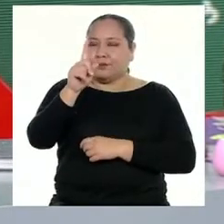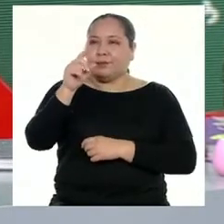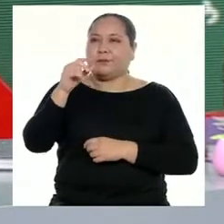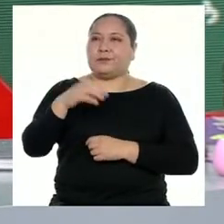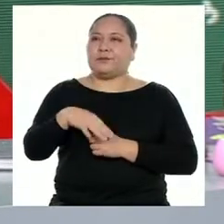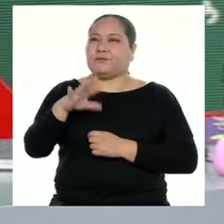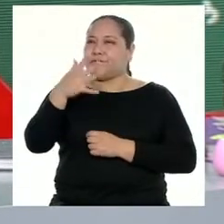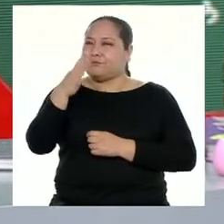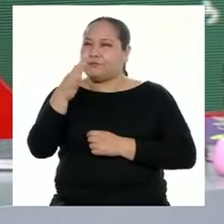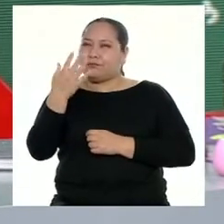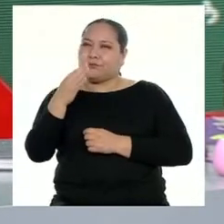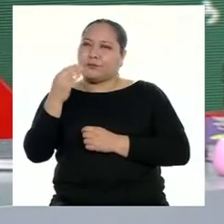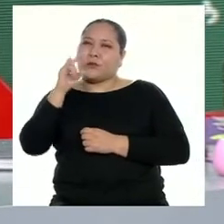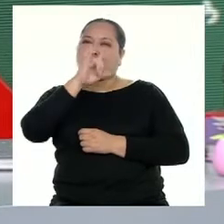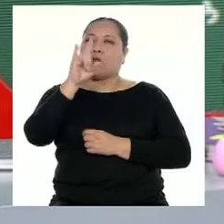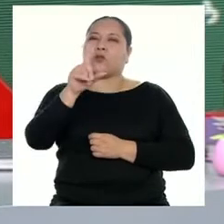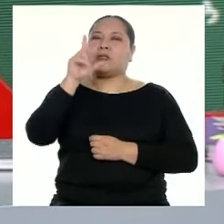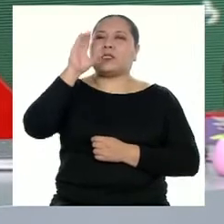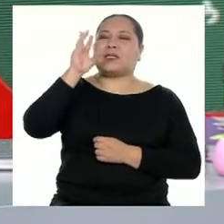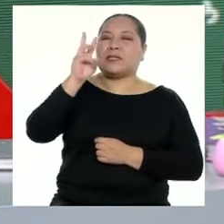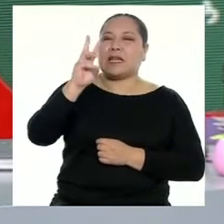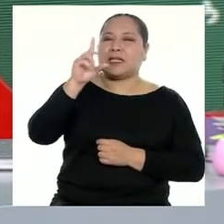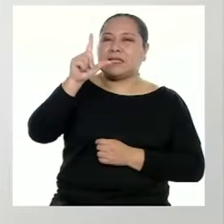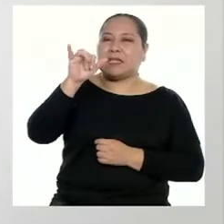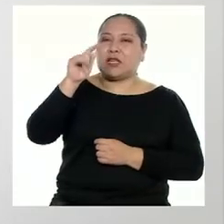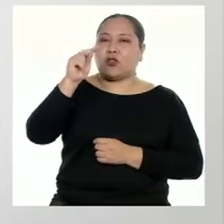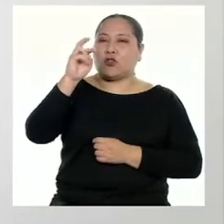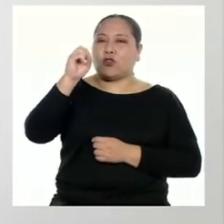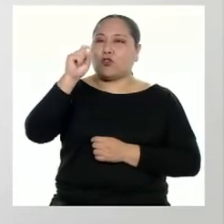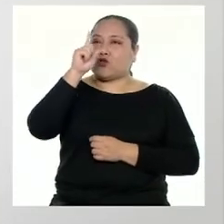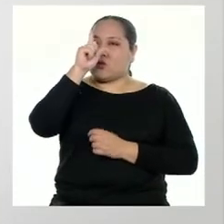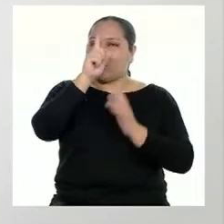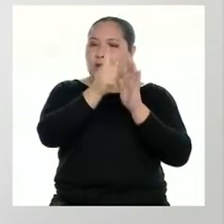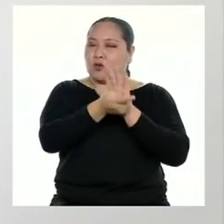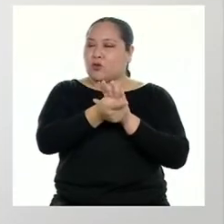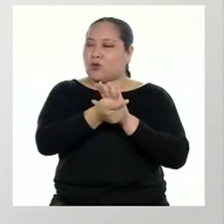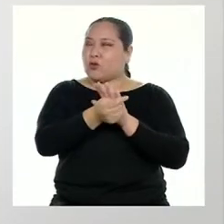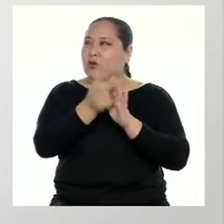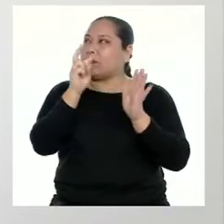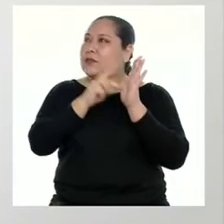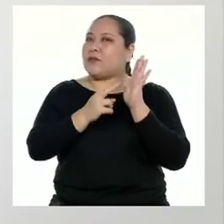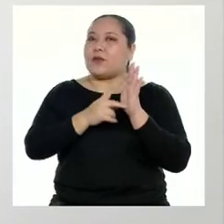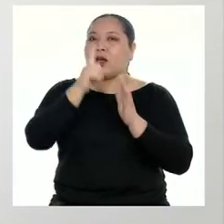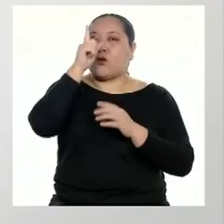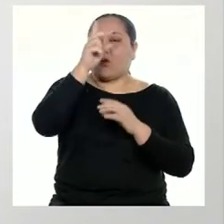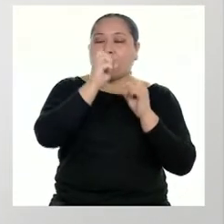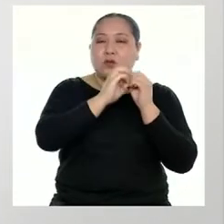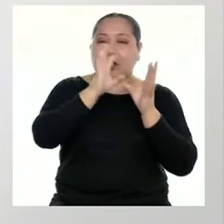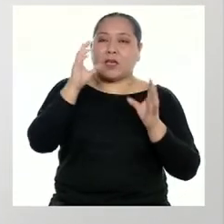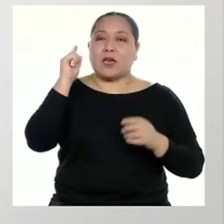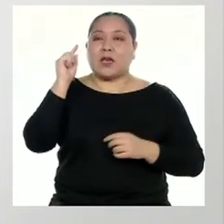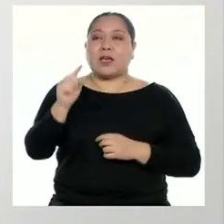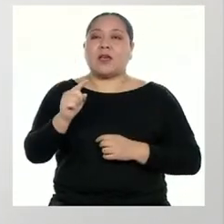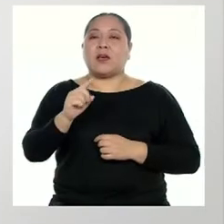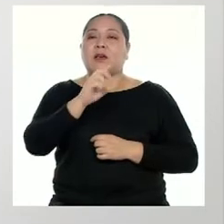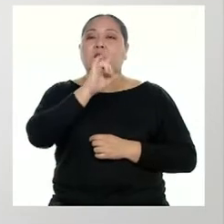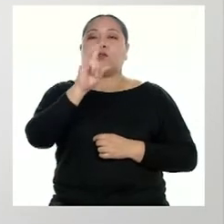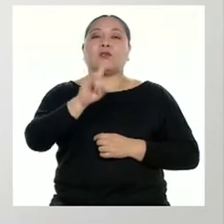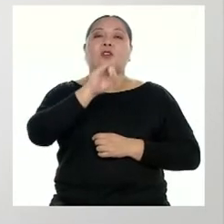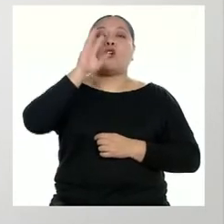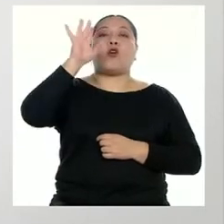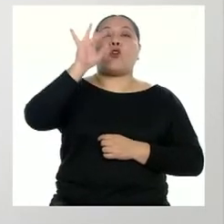cuadro moderado consume 6 litros por minuto, Eso significaría que en un día consumirían 8